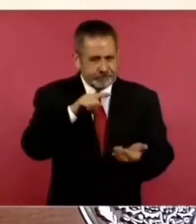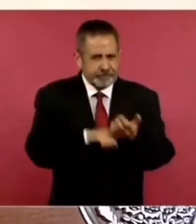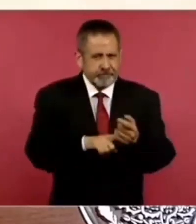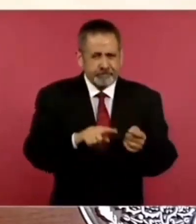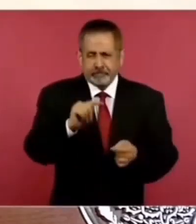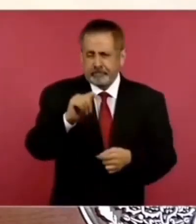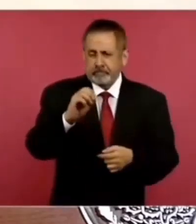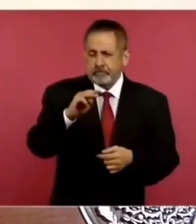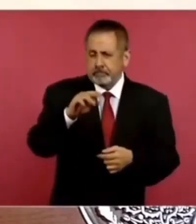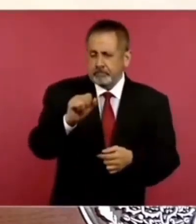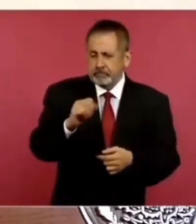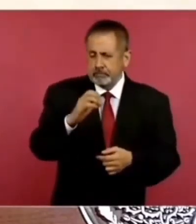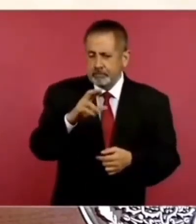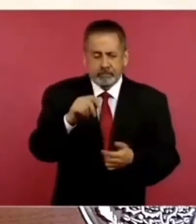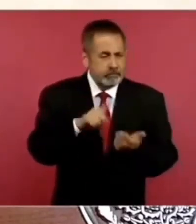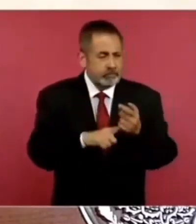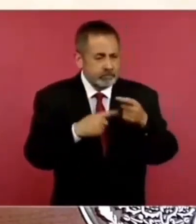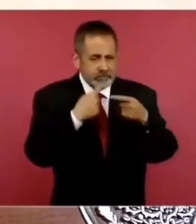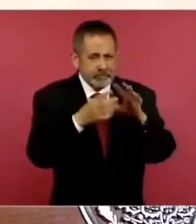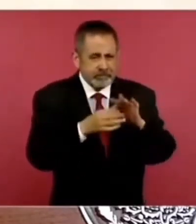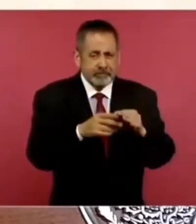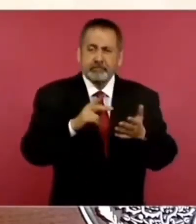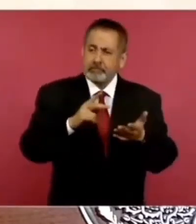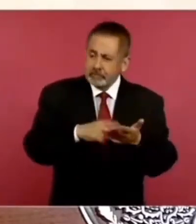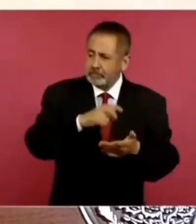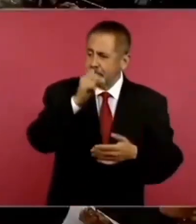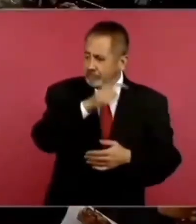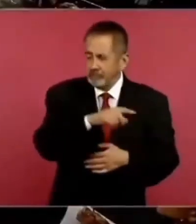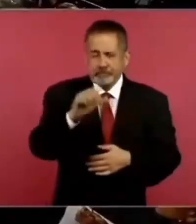Cerón. Otro amparo.